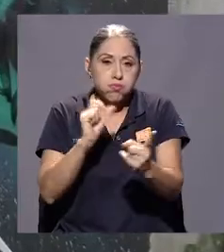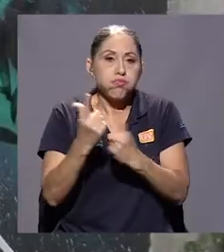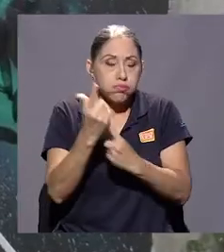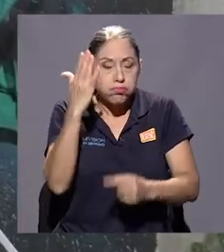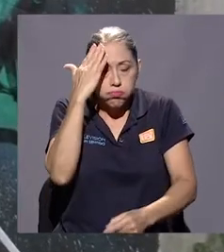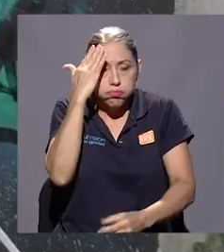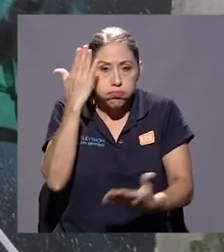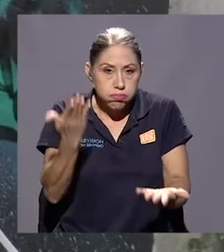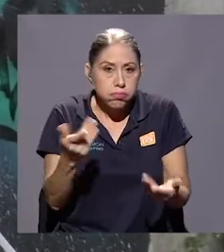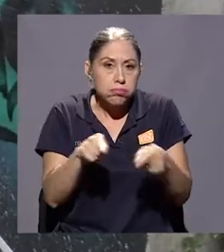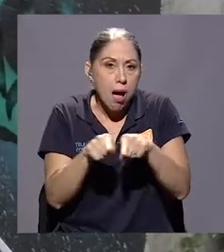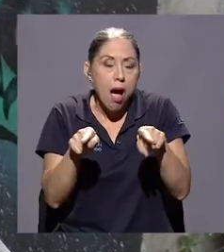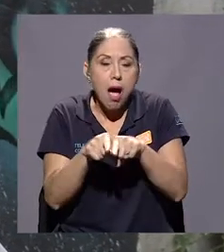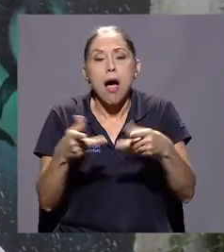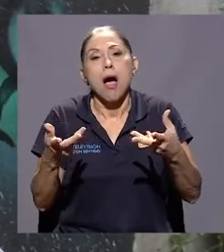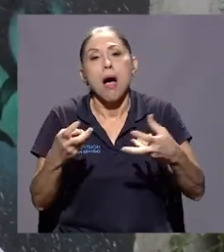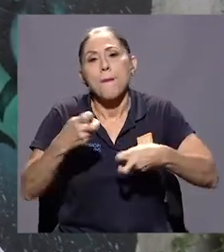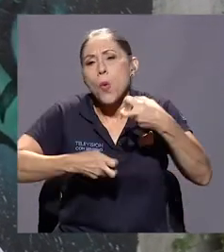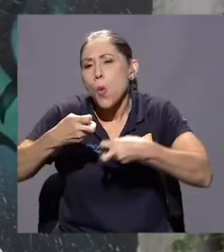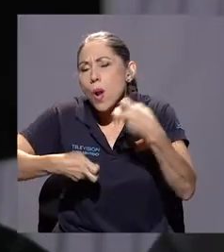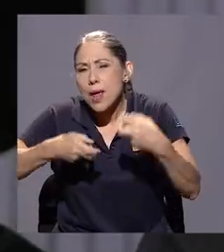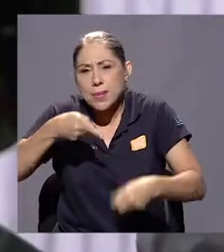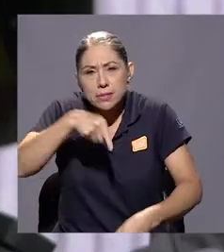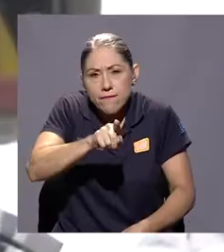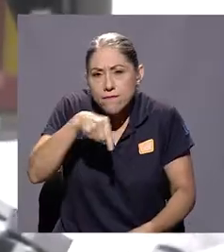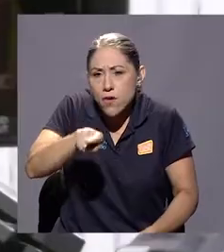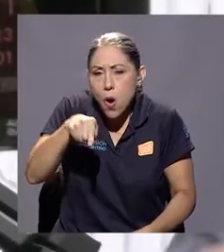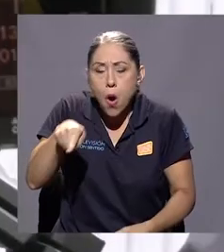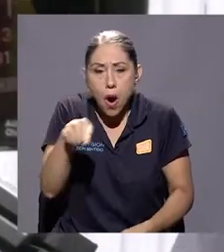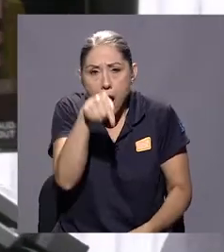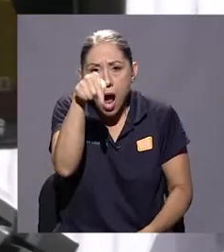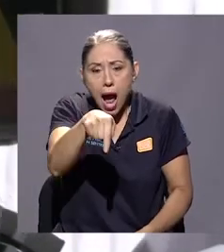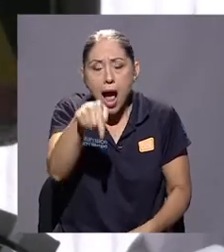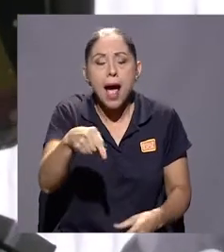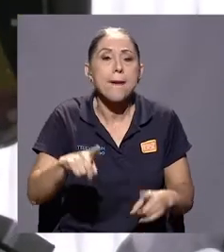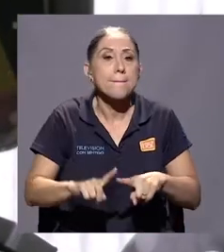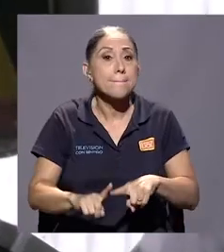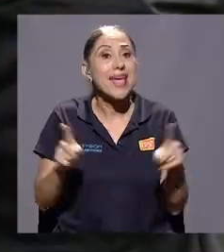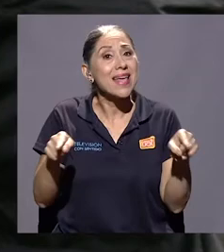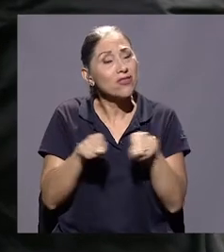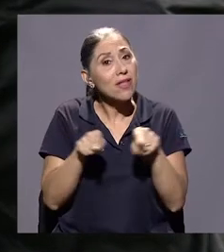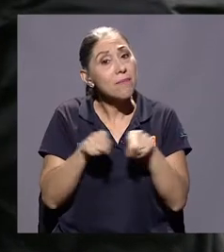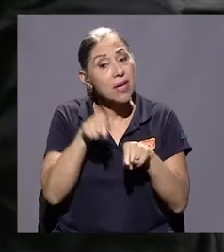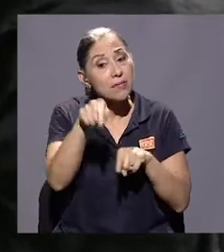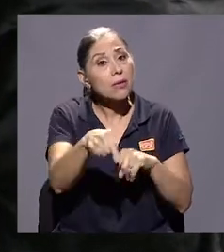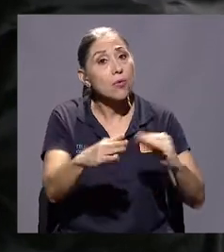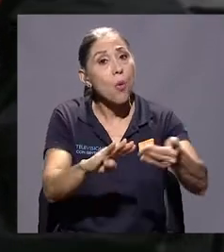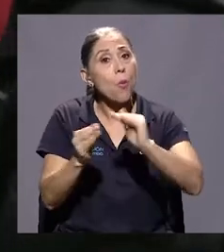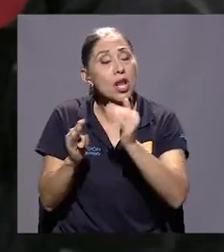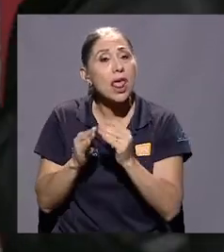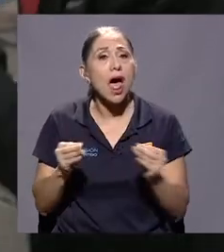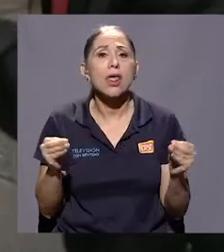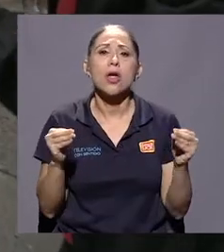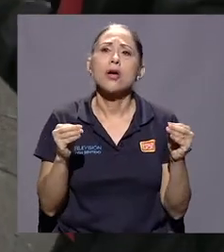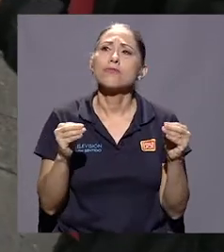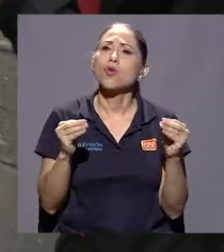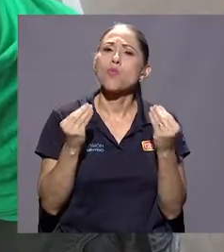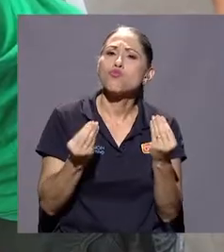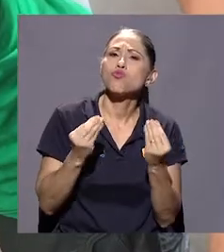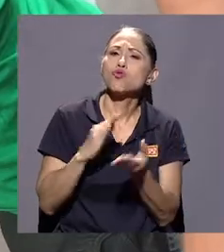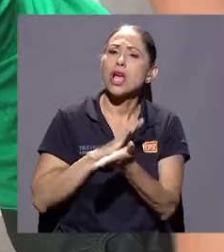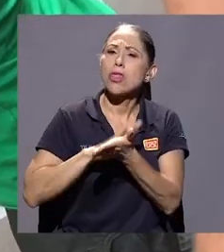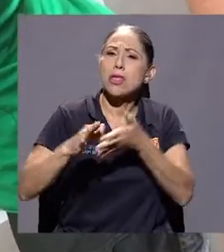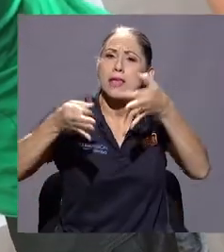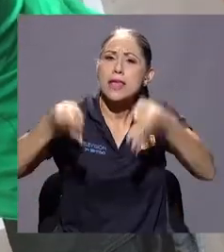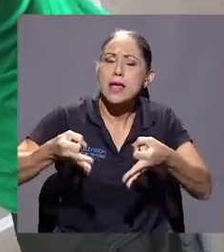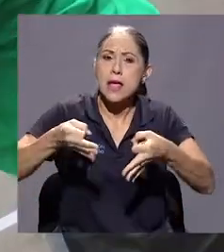¿no es cierto? Y también de violencia, podría decirse, pero a la vez también es una comunidad con mucha dignidad, con mucha